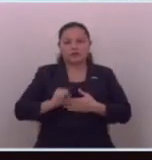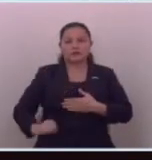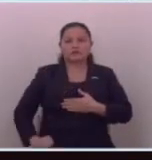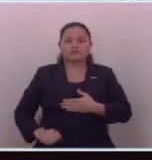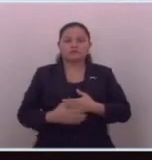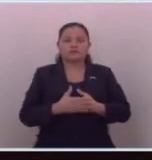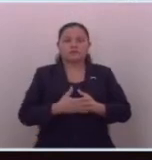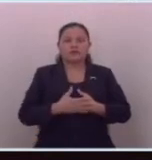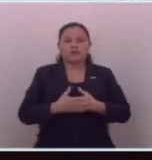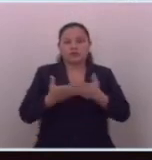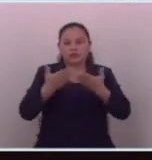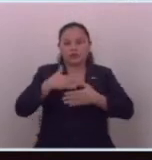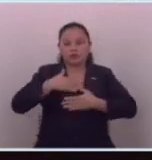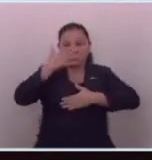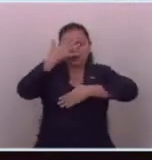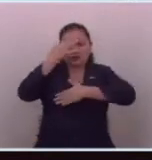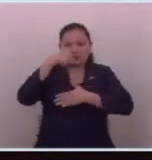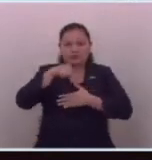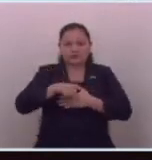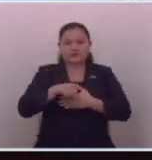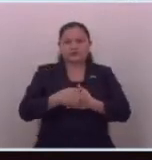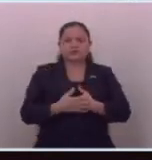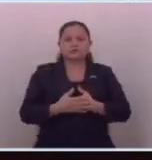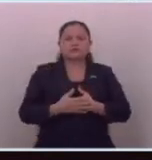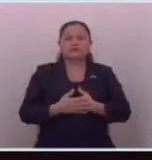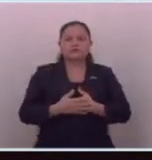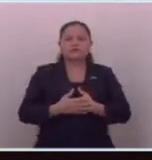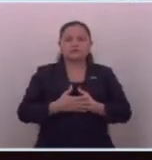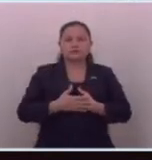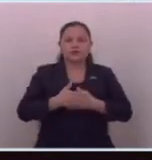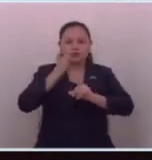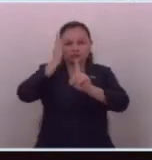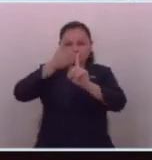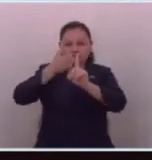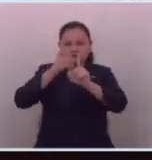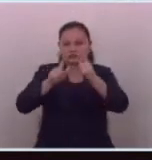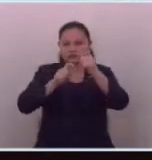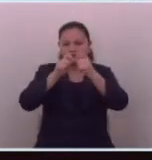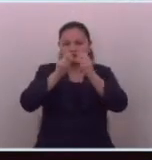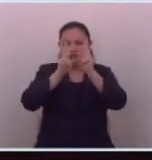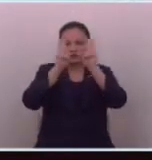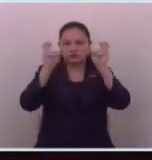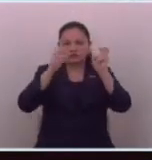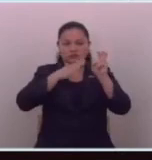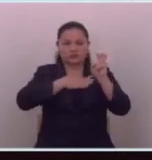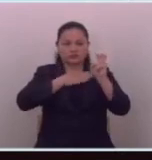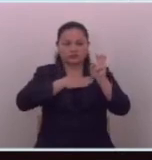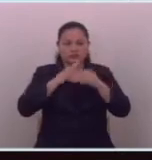entonces yo creo que hay que centralizarnos en el tema